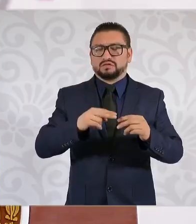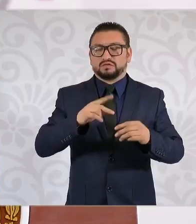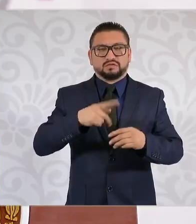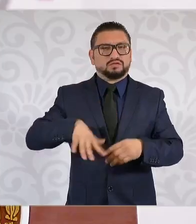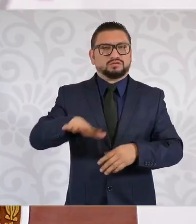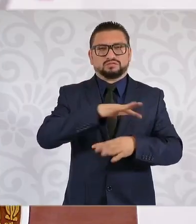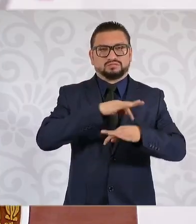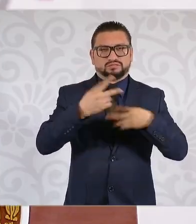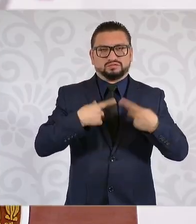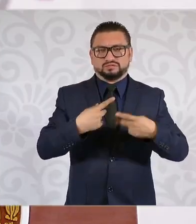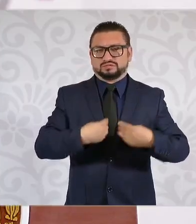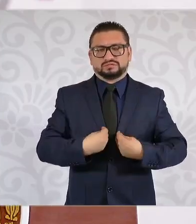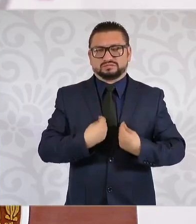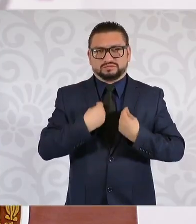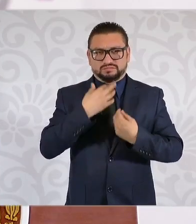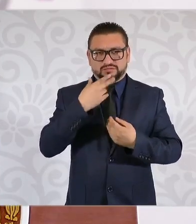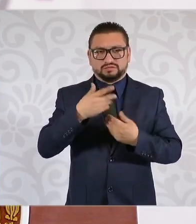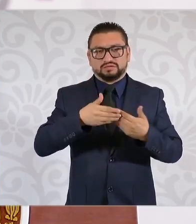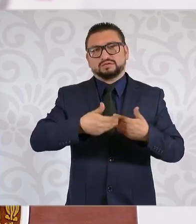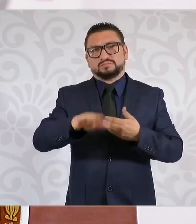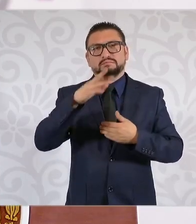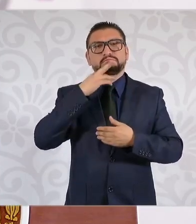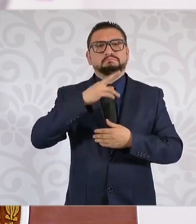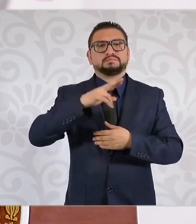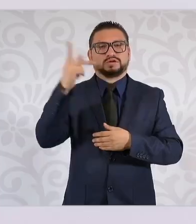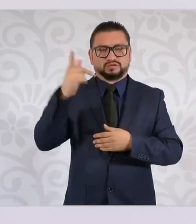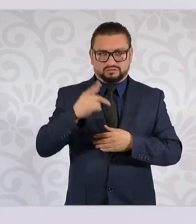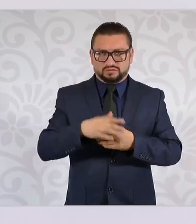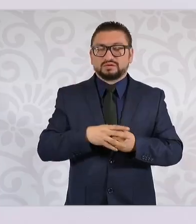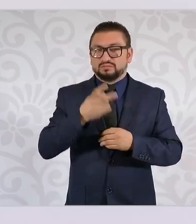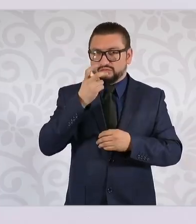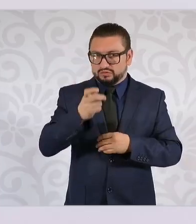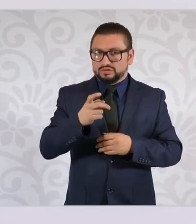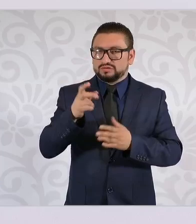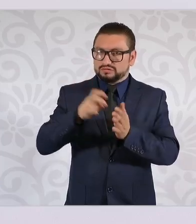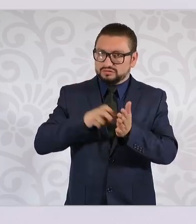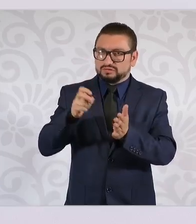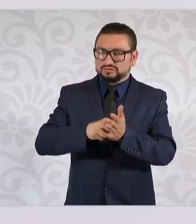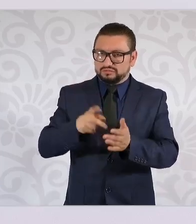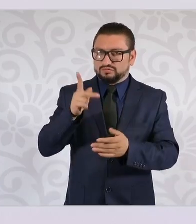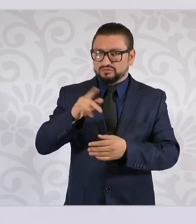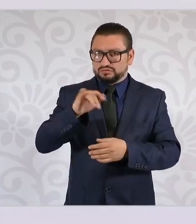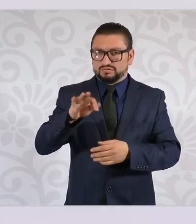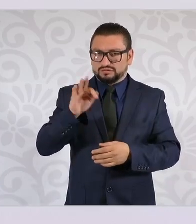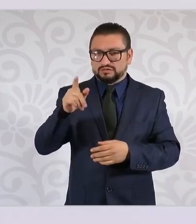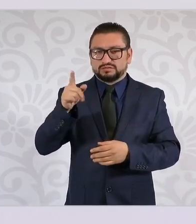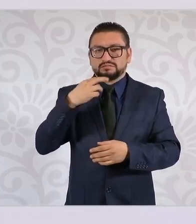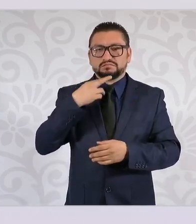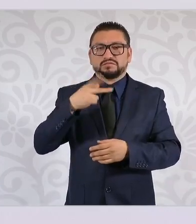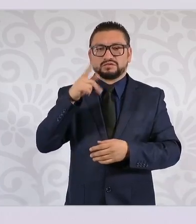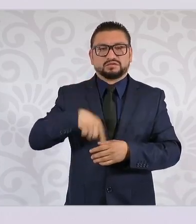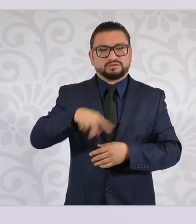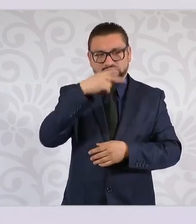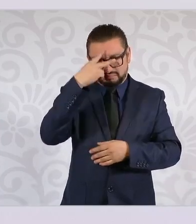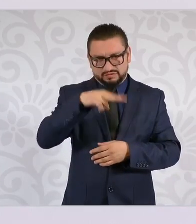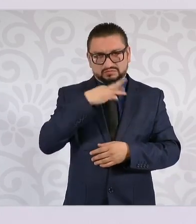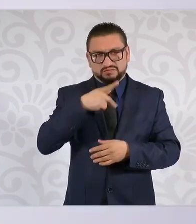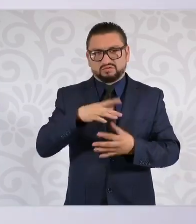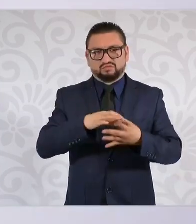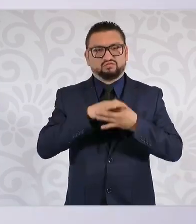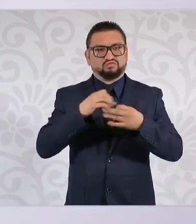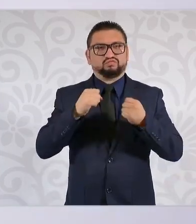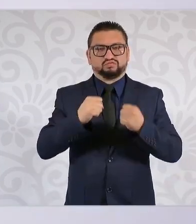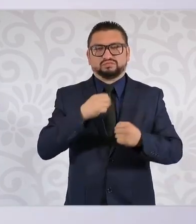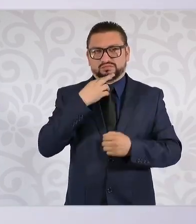vida y vamos a estar mejor y la reforma al Poder Judicial nos va a hacer un mejor México. Eso